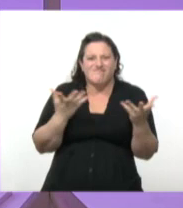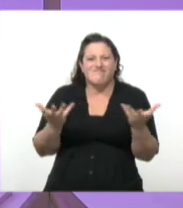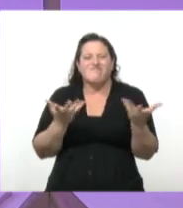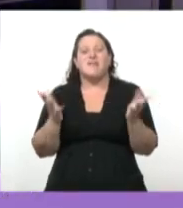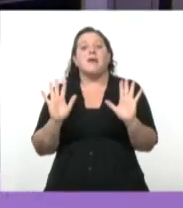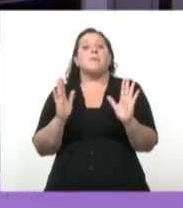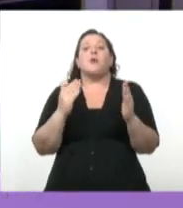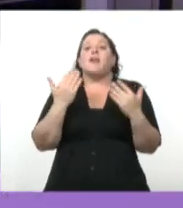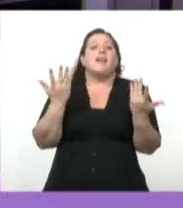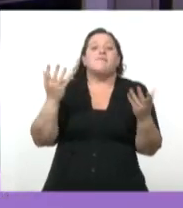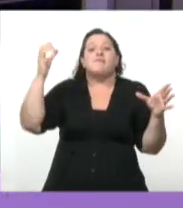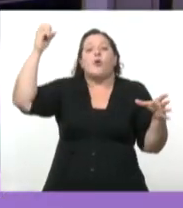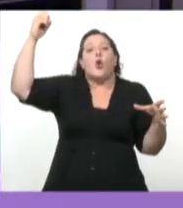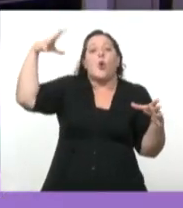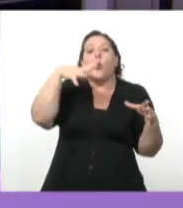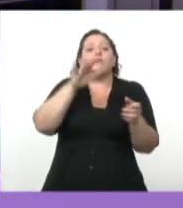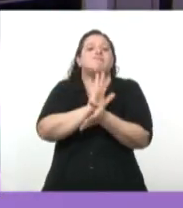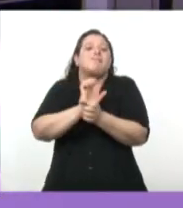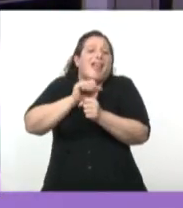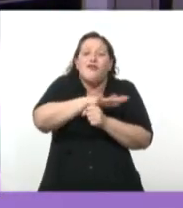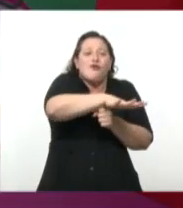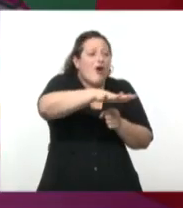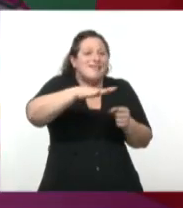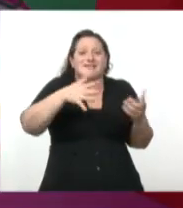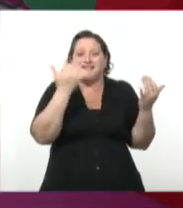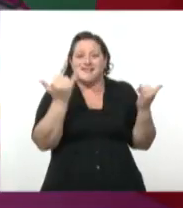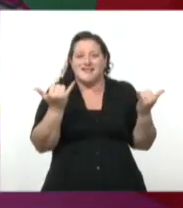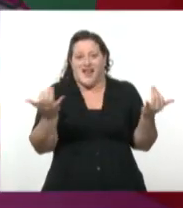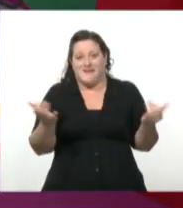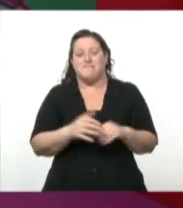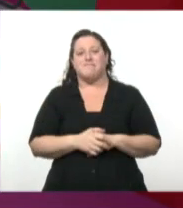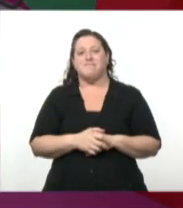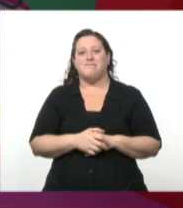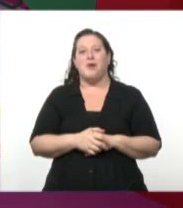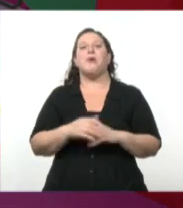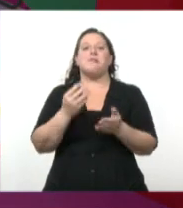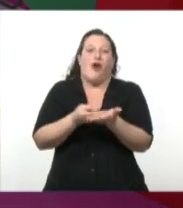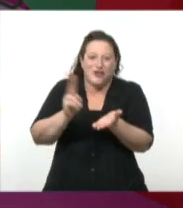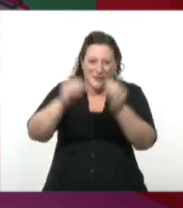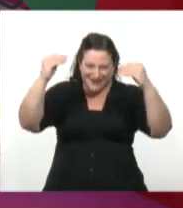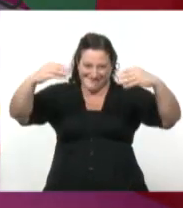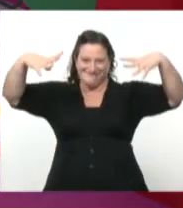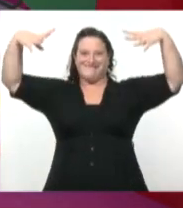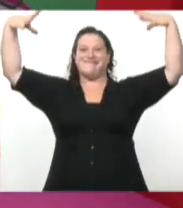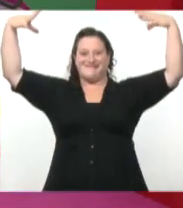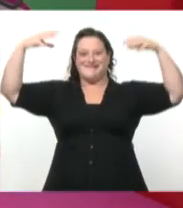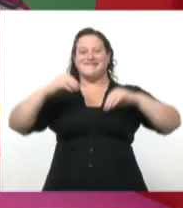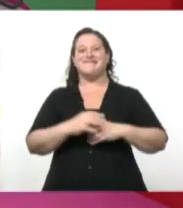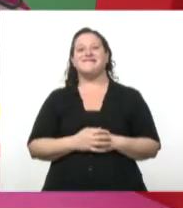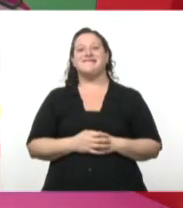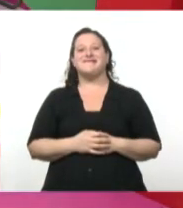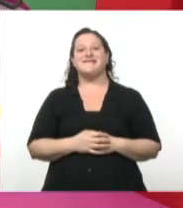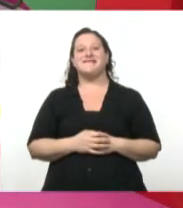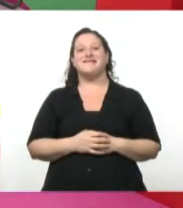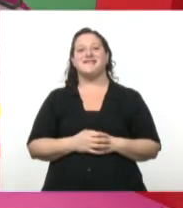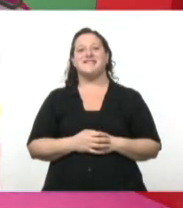que conforma esta situación de luz. Excelente. Bueno, volvamos a la luz ahora. Volvamos a la luz. Volvamos a la luz. Bien. Bien, entonces,